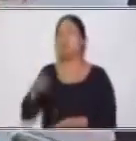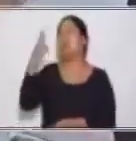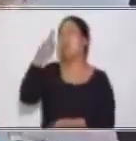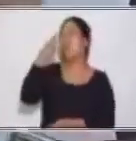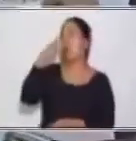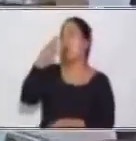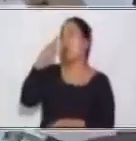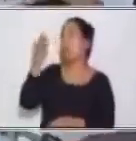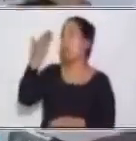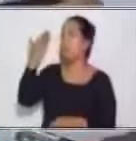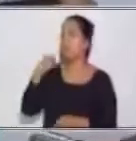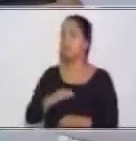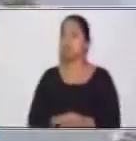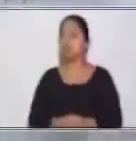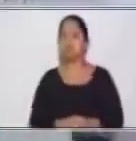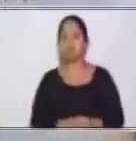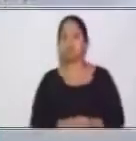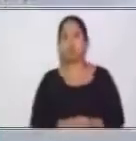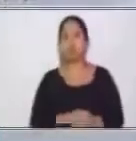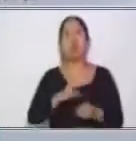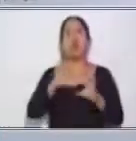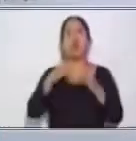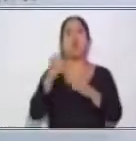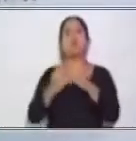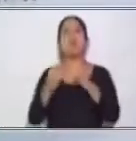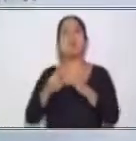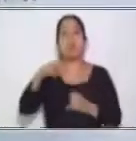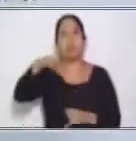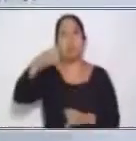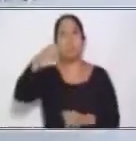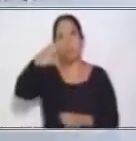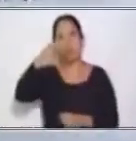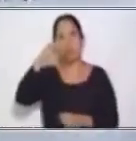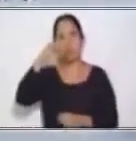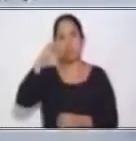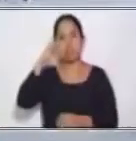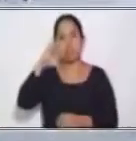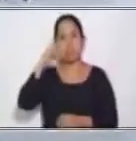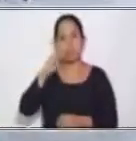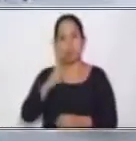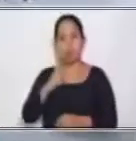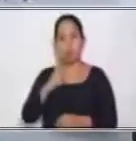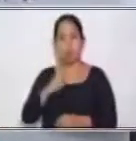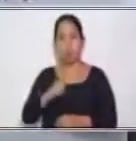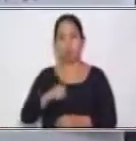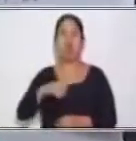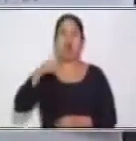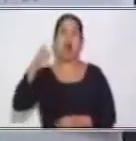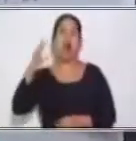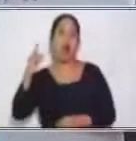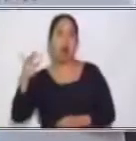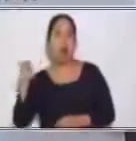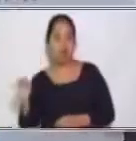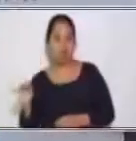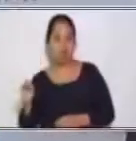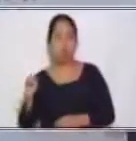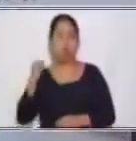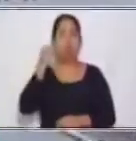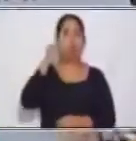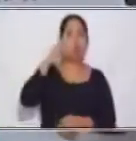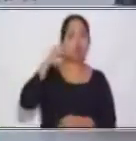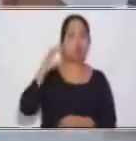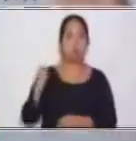participio. ¿Se recuerdan? Excelente. A, do, i, do, to, so, i, cho.